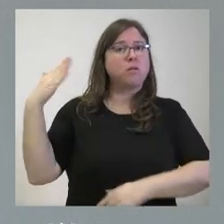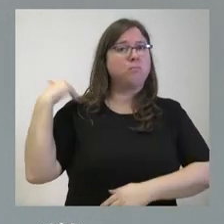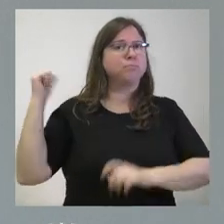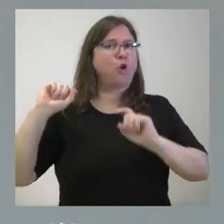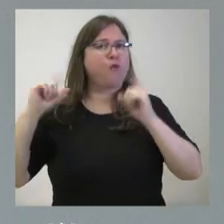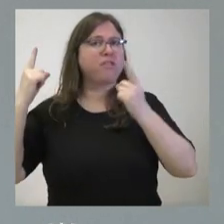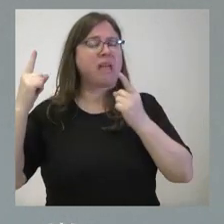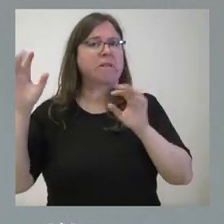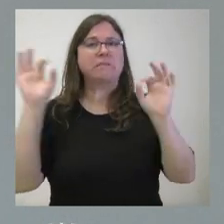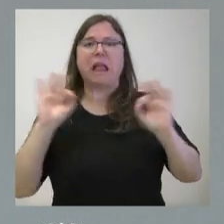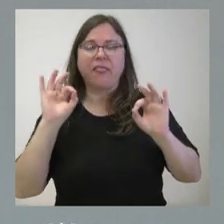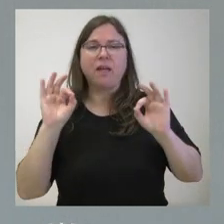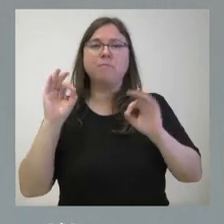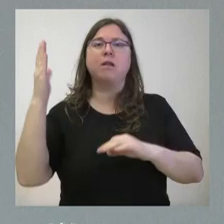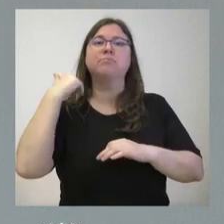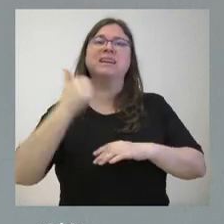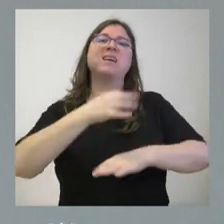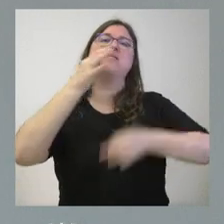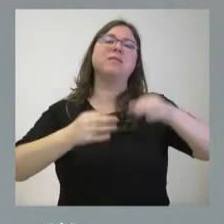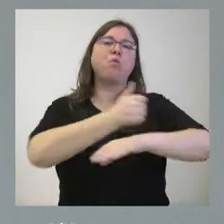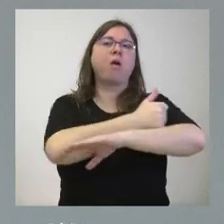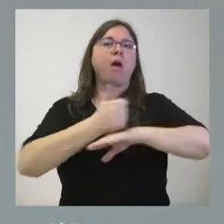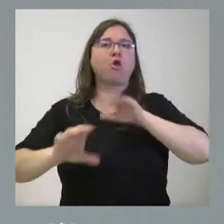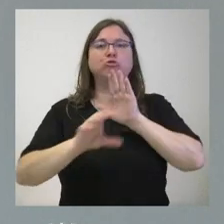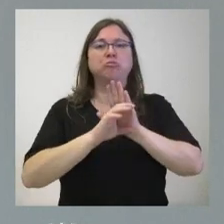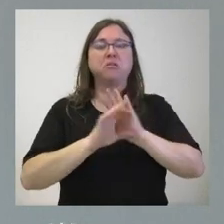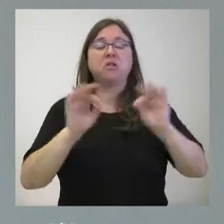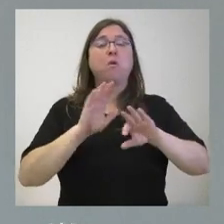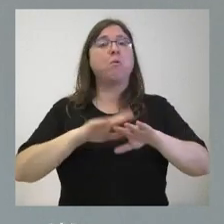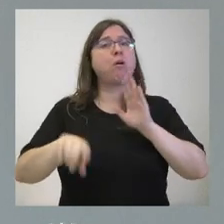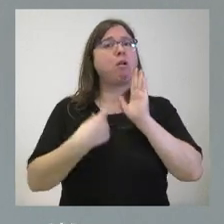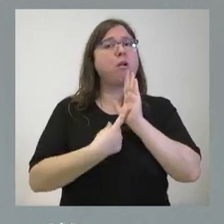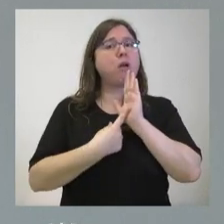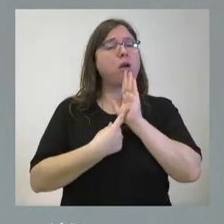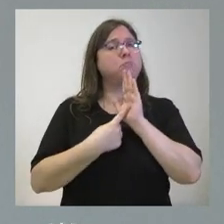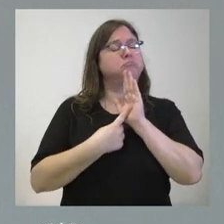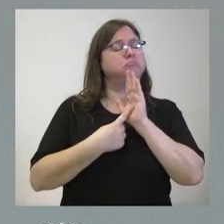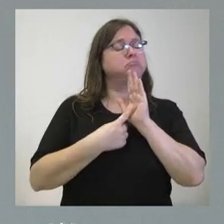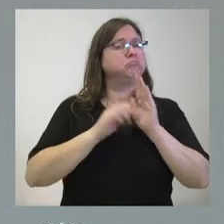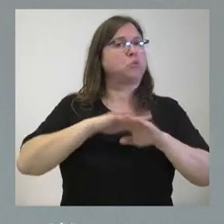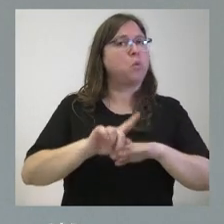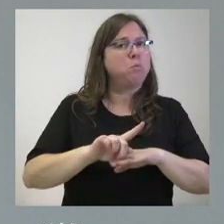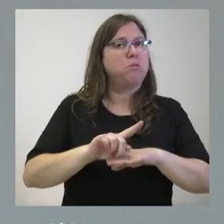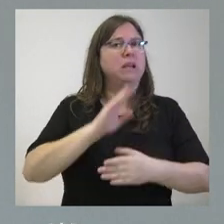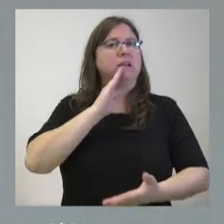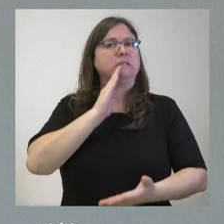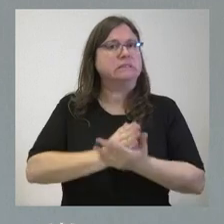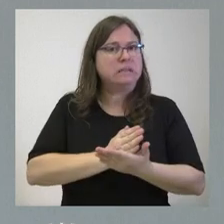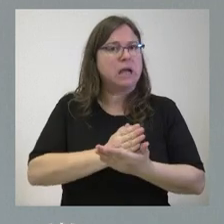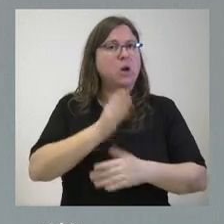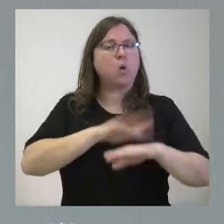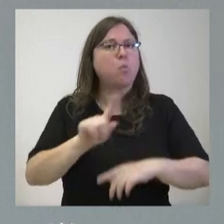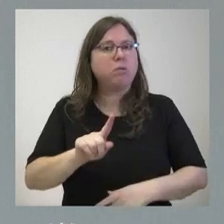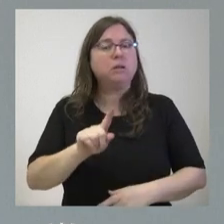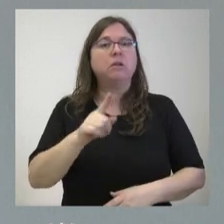Tribunal Constitucional por incumplir las leyes y por no cumplir las sentencias. A mí aquello me pareció muy raro y digo seguramente